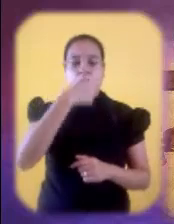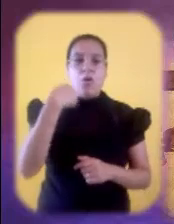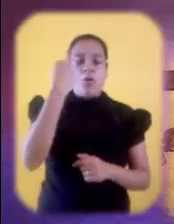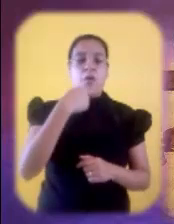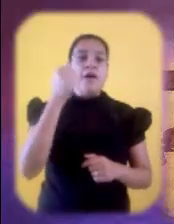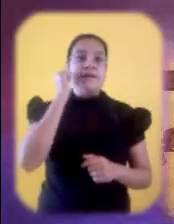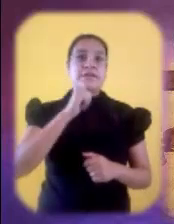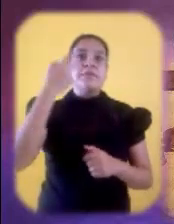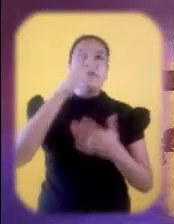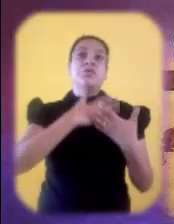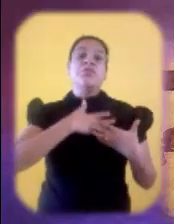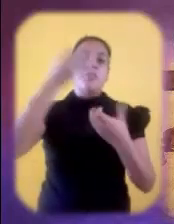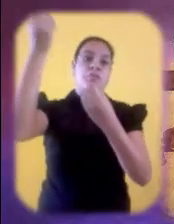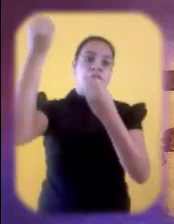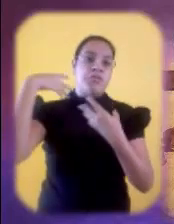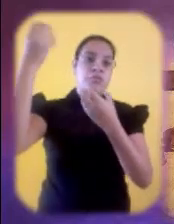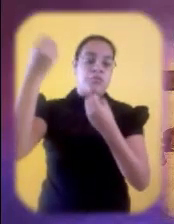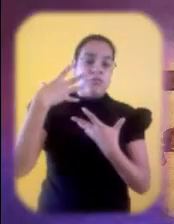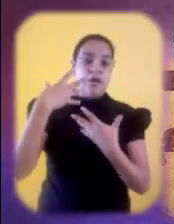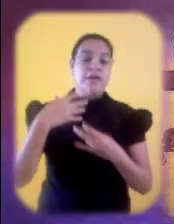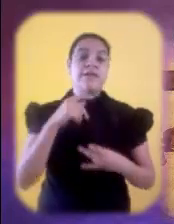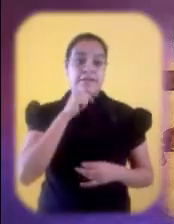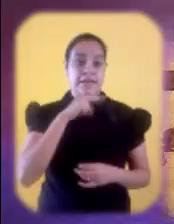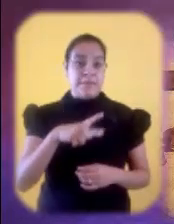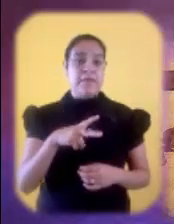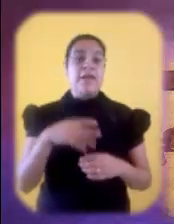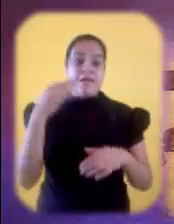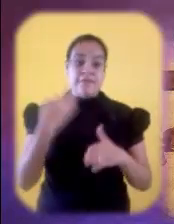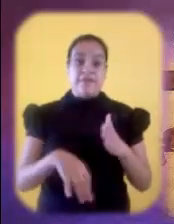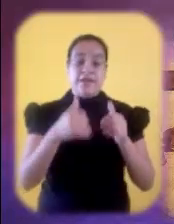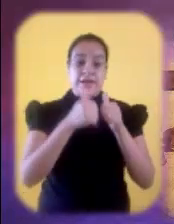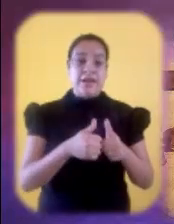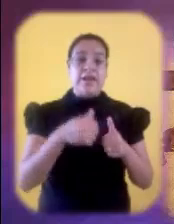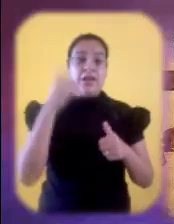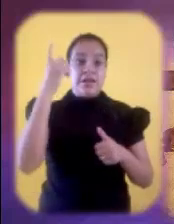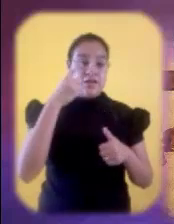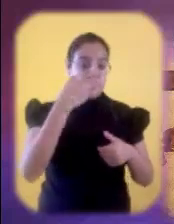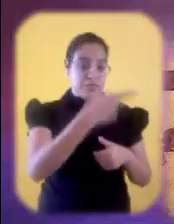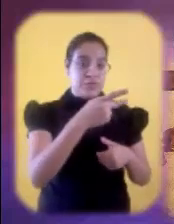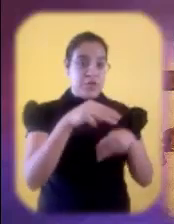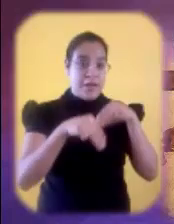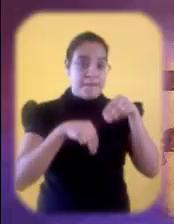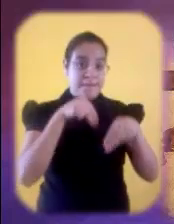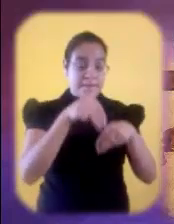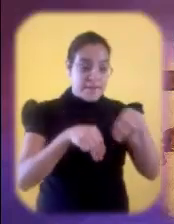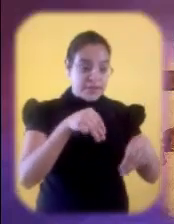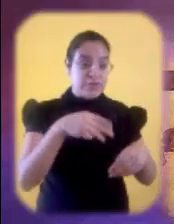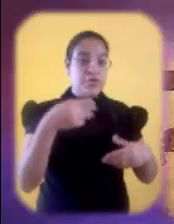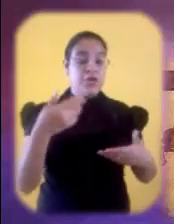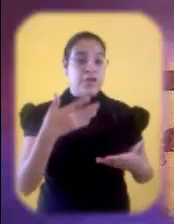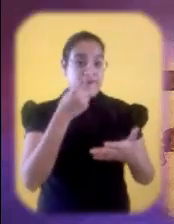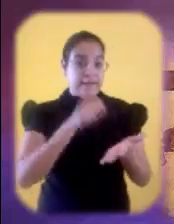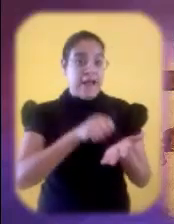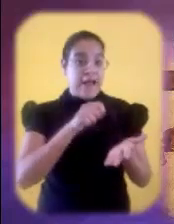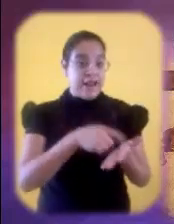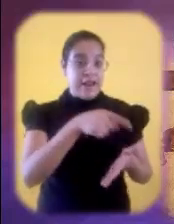sigue darmando su amor por nosotros. Queda también la tarea en manos de sus discípulos que tienen